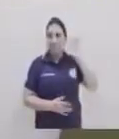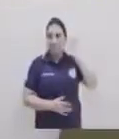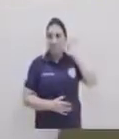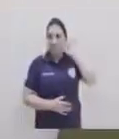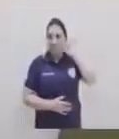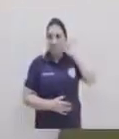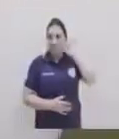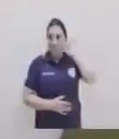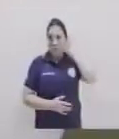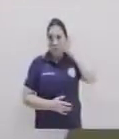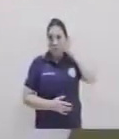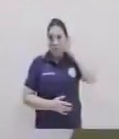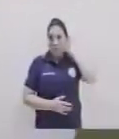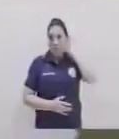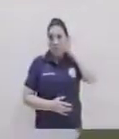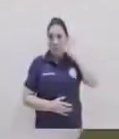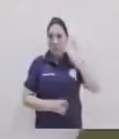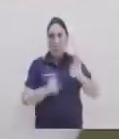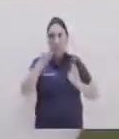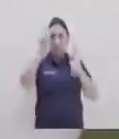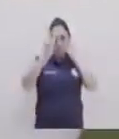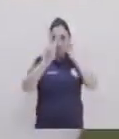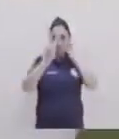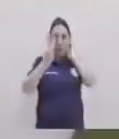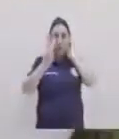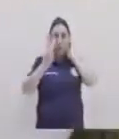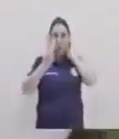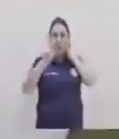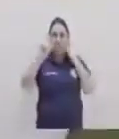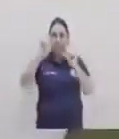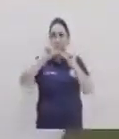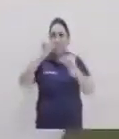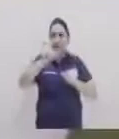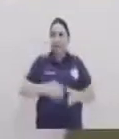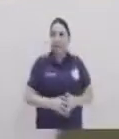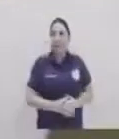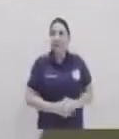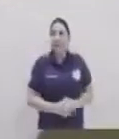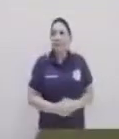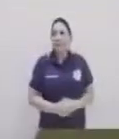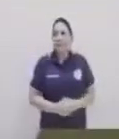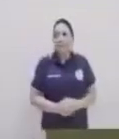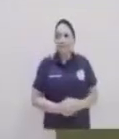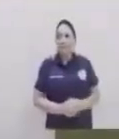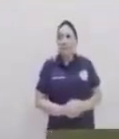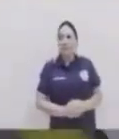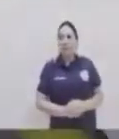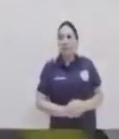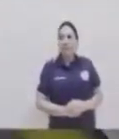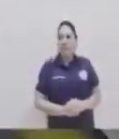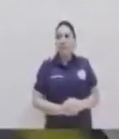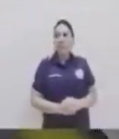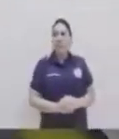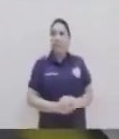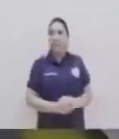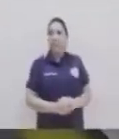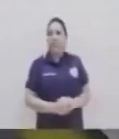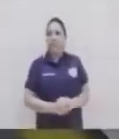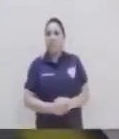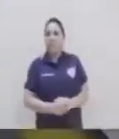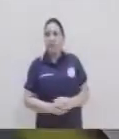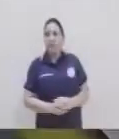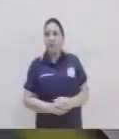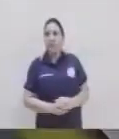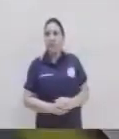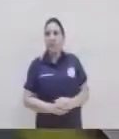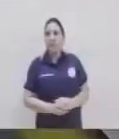queden dos centímetros justo ahí aproximadamente exacto muy bien muy bien ahora que